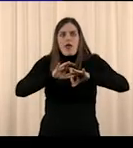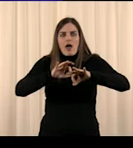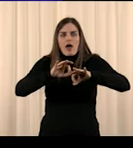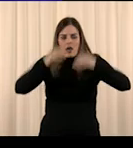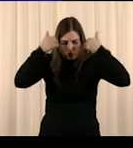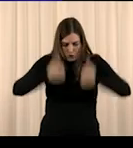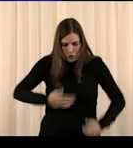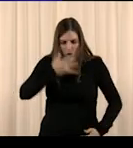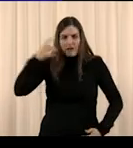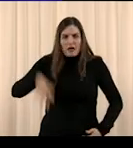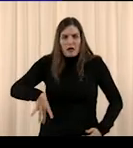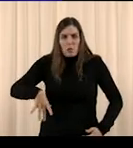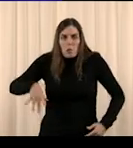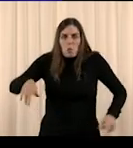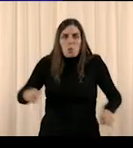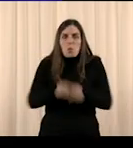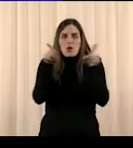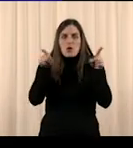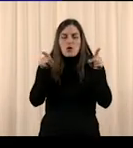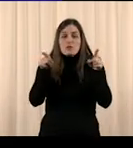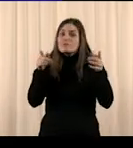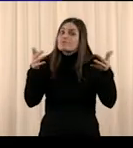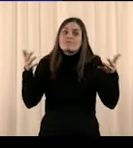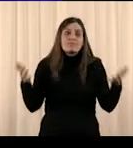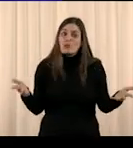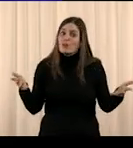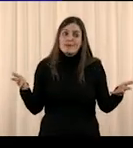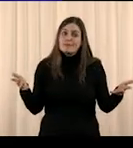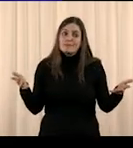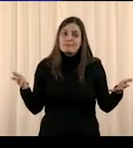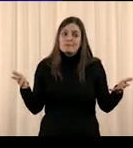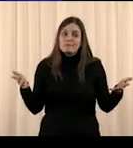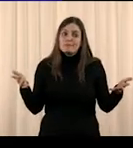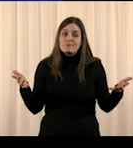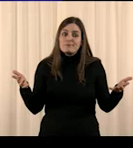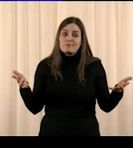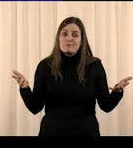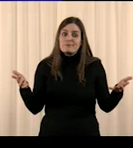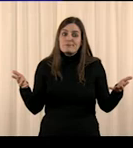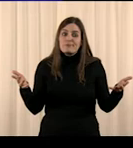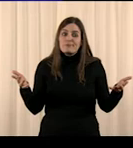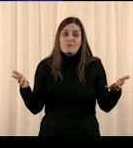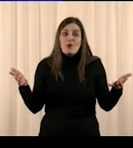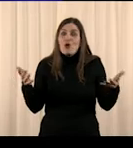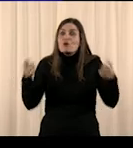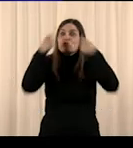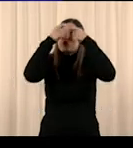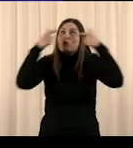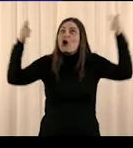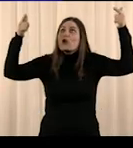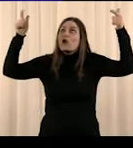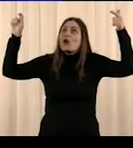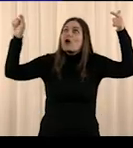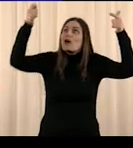¿cómo van a lograr cumplir